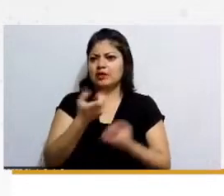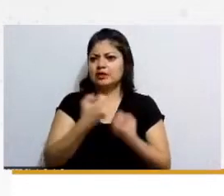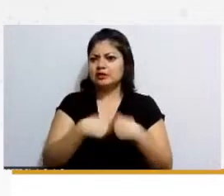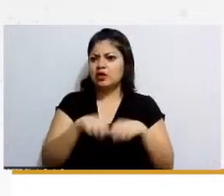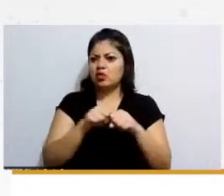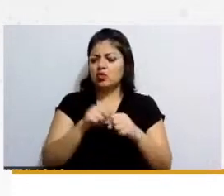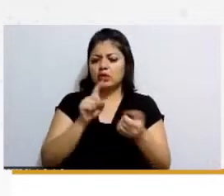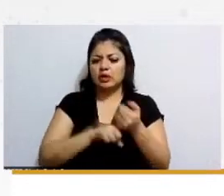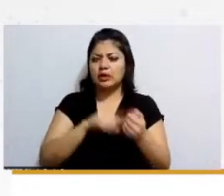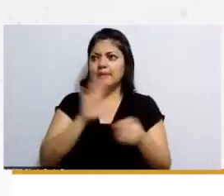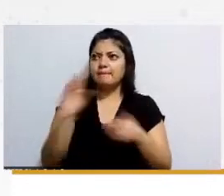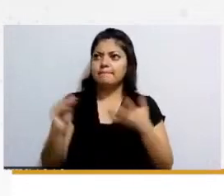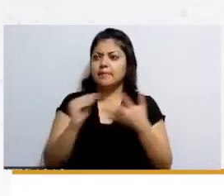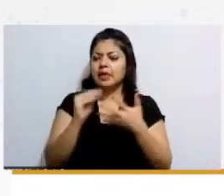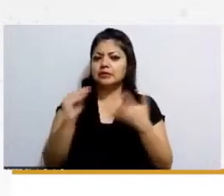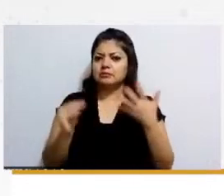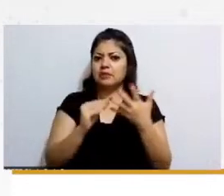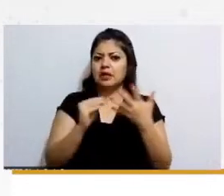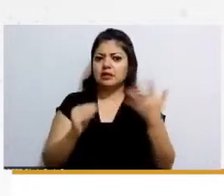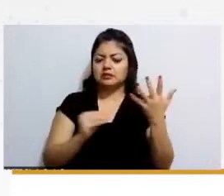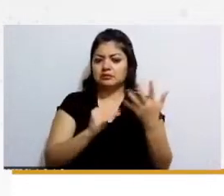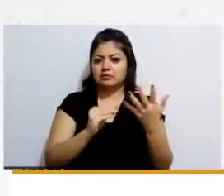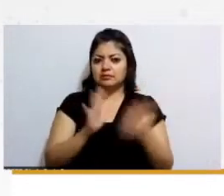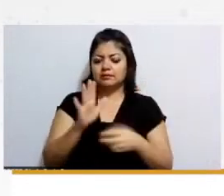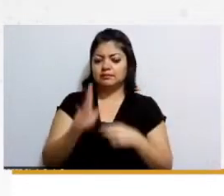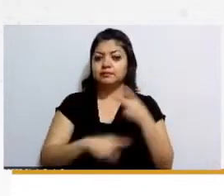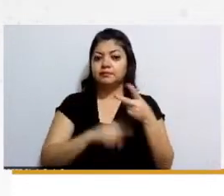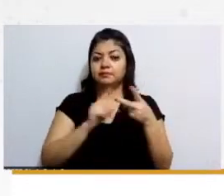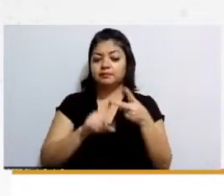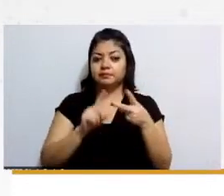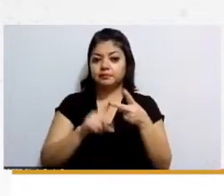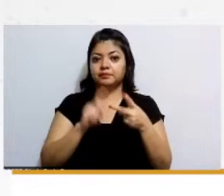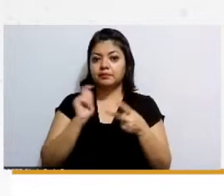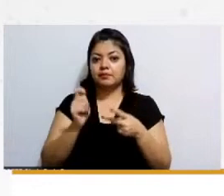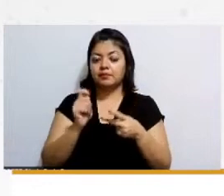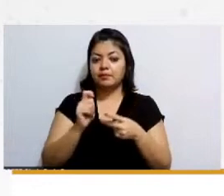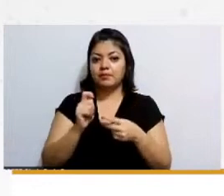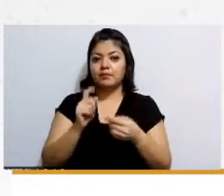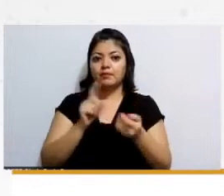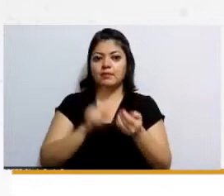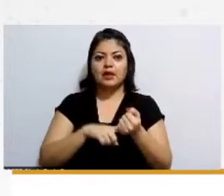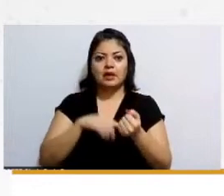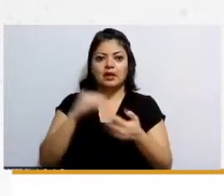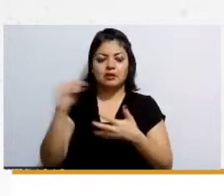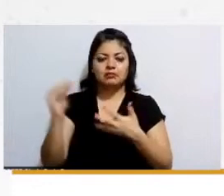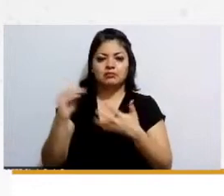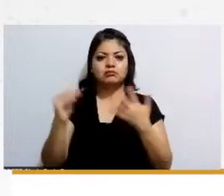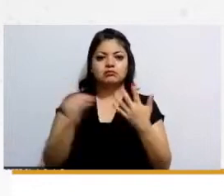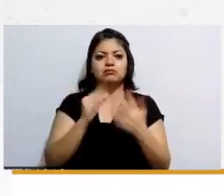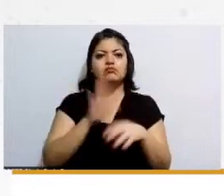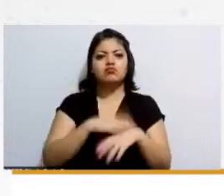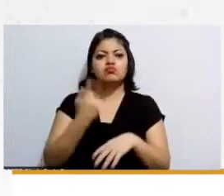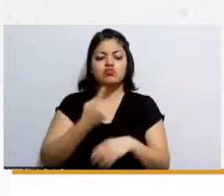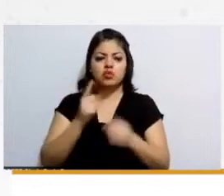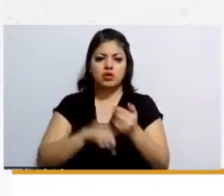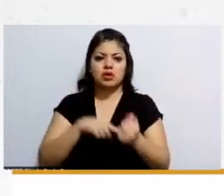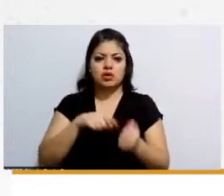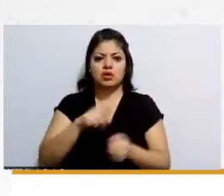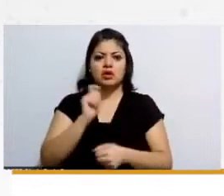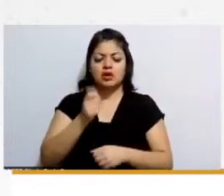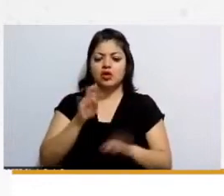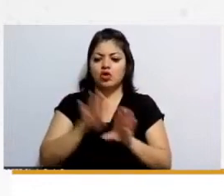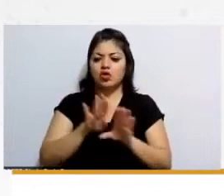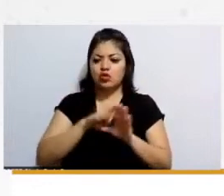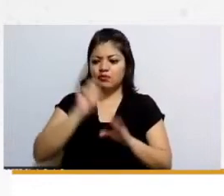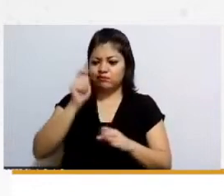adicionales? En la segunda este requisitos adicionales porque esto estaría haciendo una violación